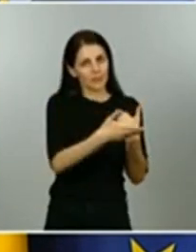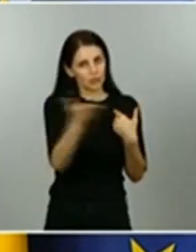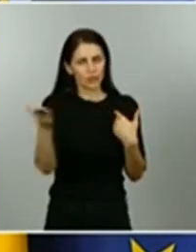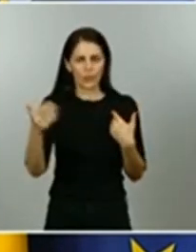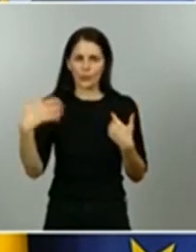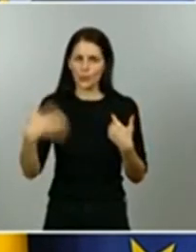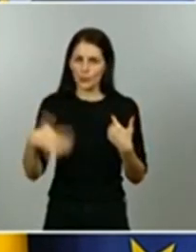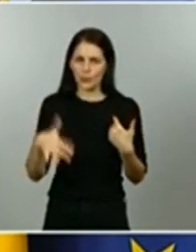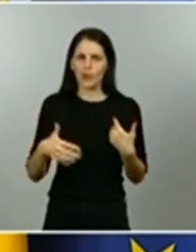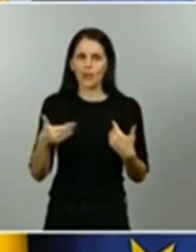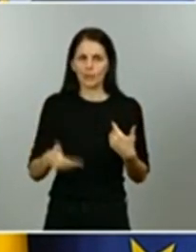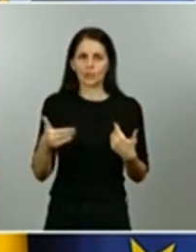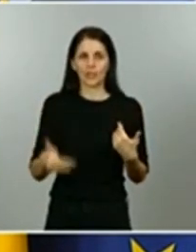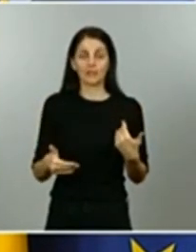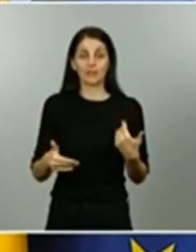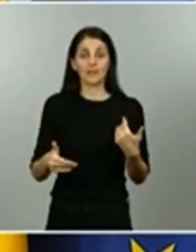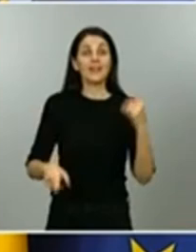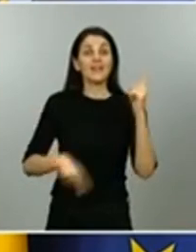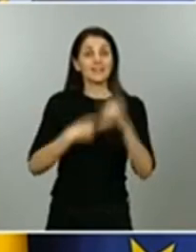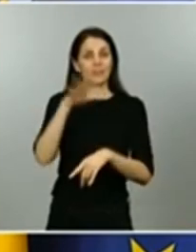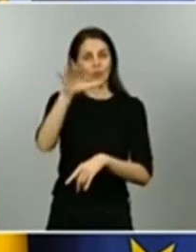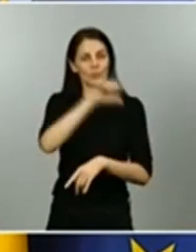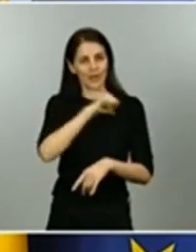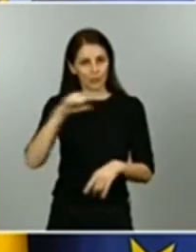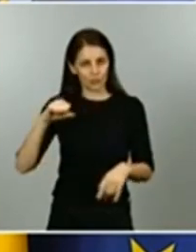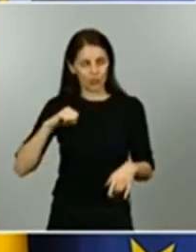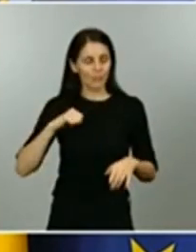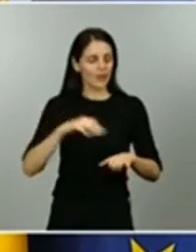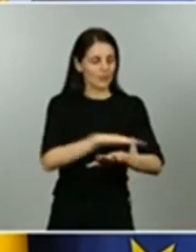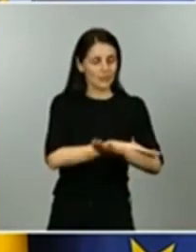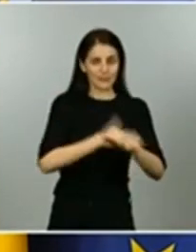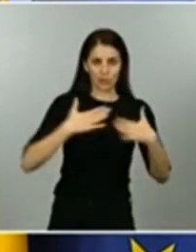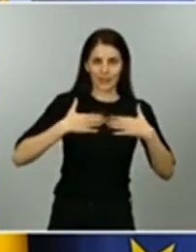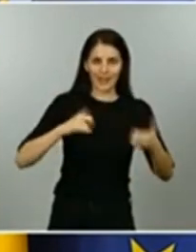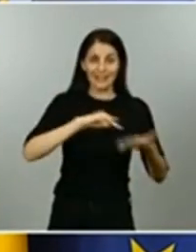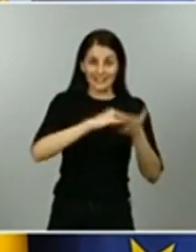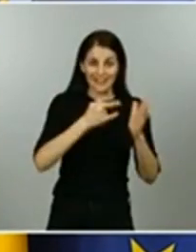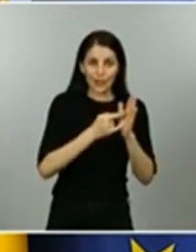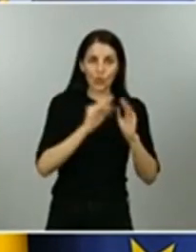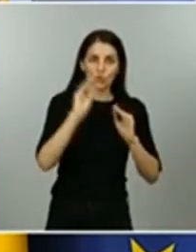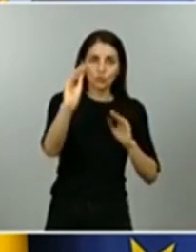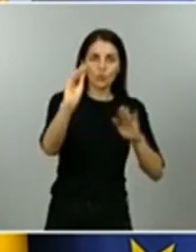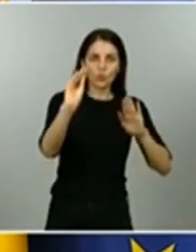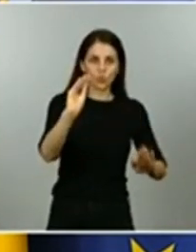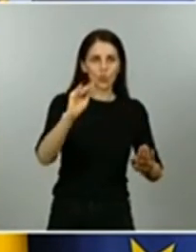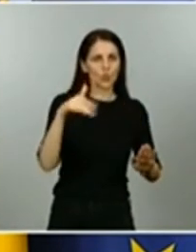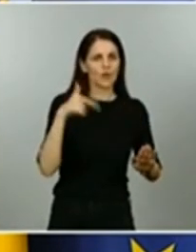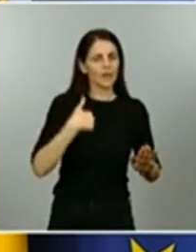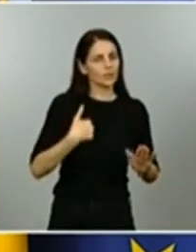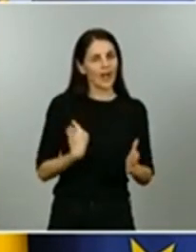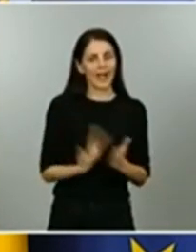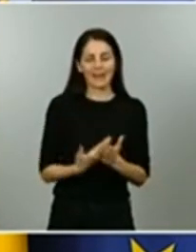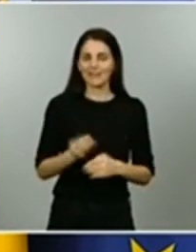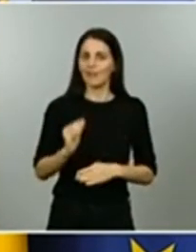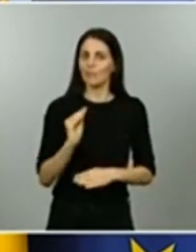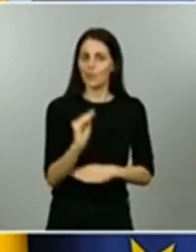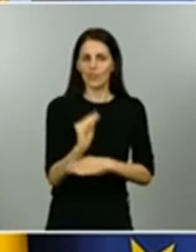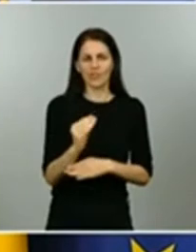comunidades autónomas como del ministerio de sanidad para garantizar esa prudencia necesaria ha sido